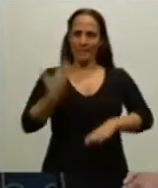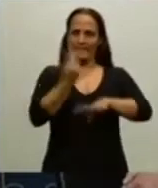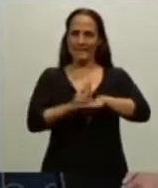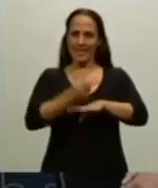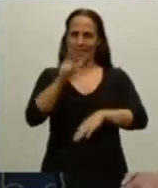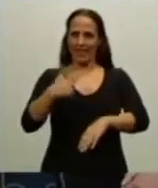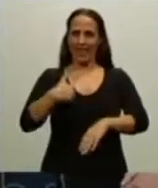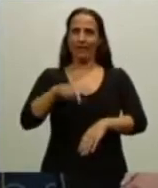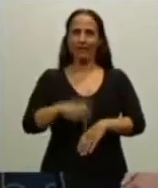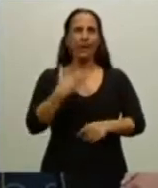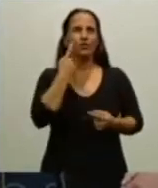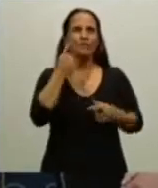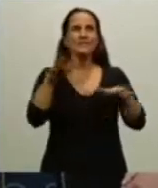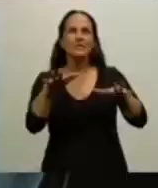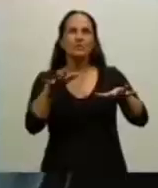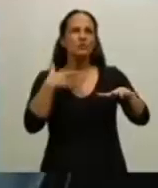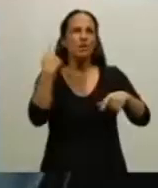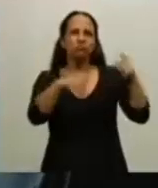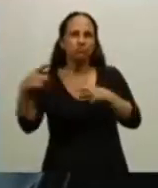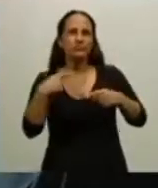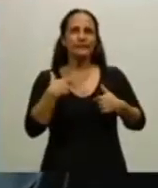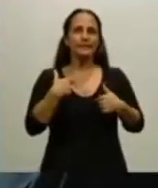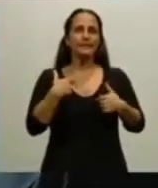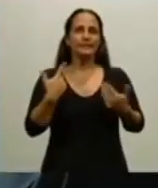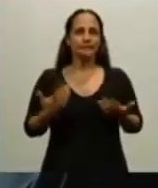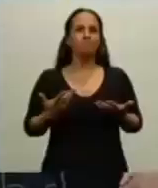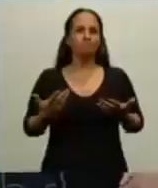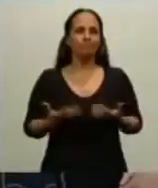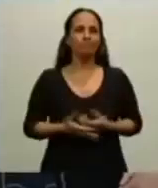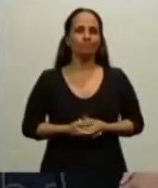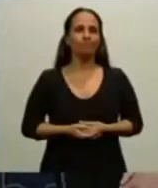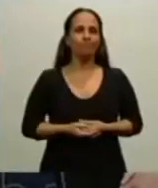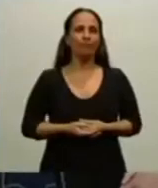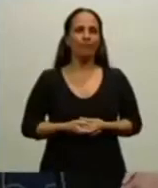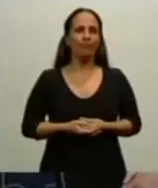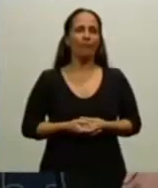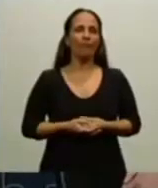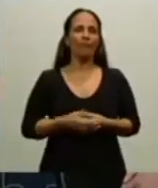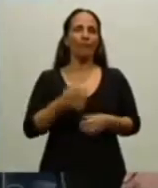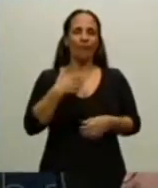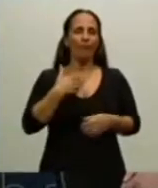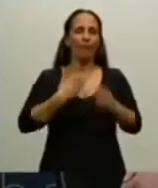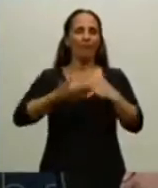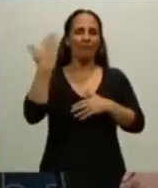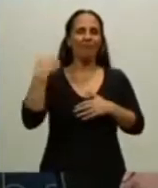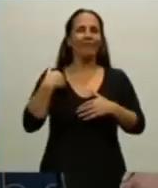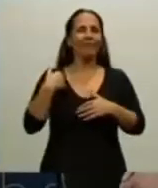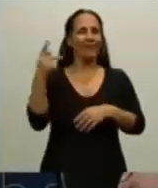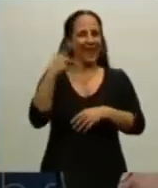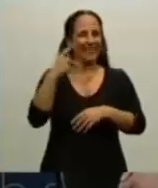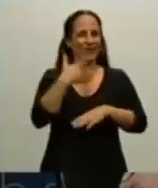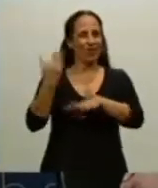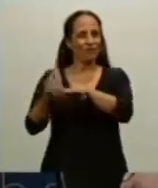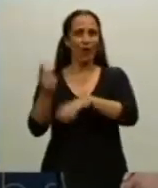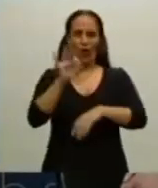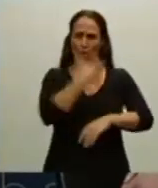Argentina, diferentes circunstancias, durante la gestión de mi compañero o durante mi